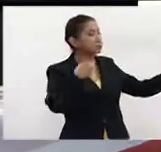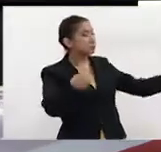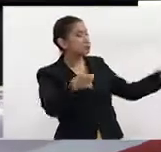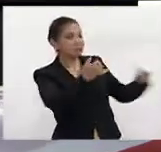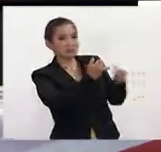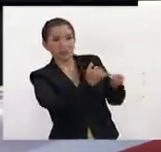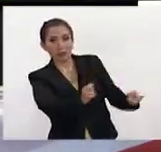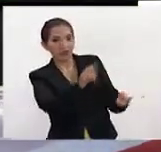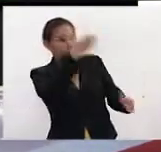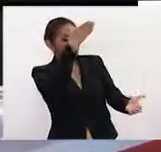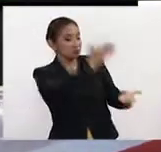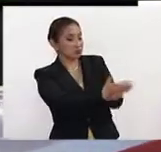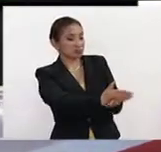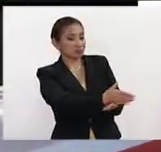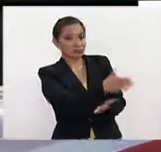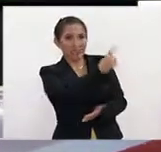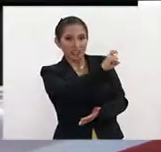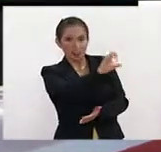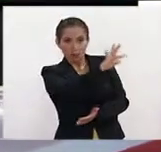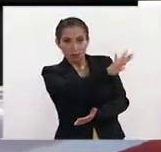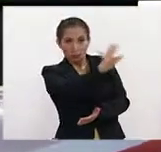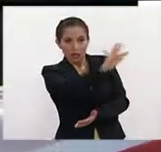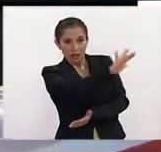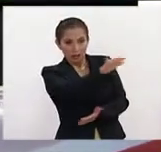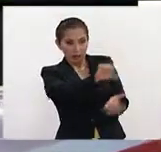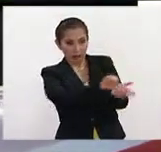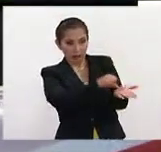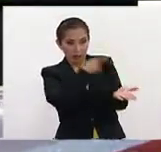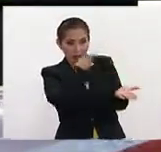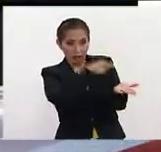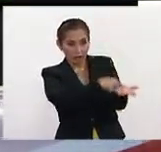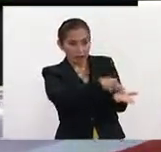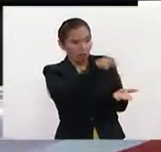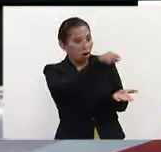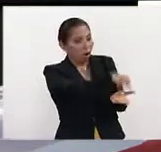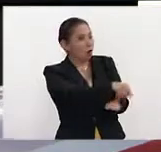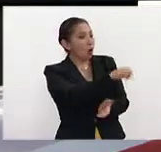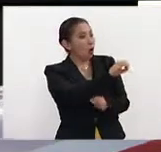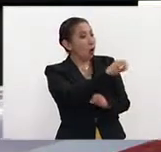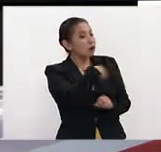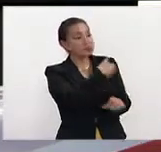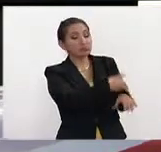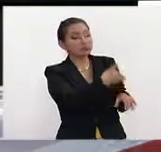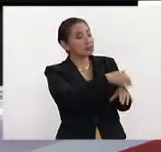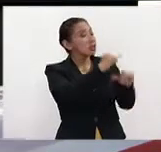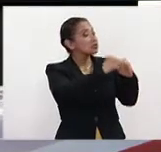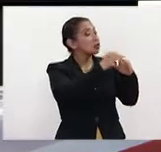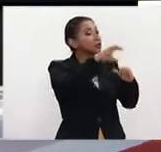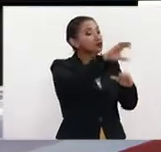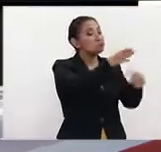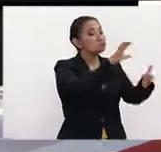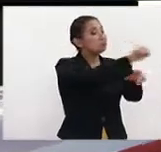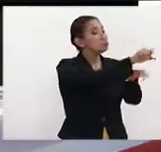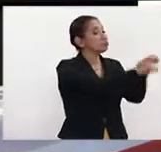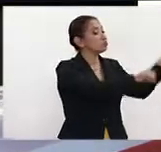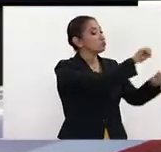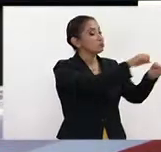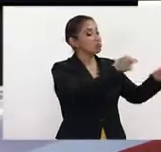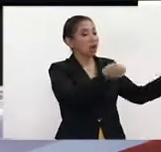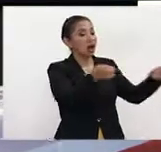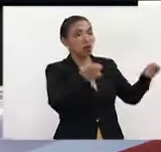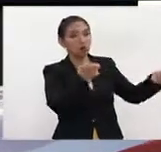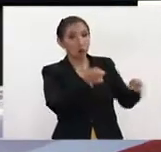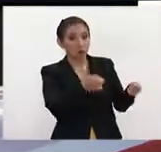dentro del 155, contener o requisar todo lo que son las instituciones catalanas, pueda haber